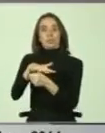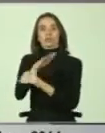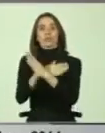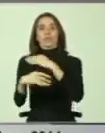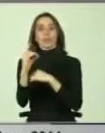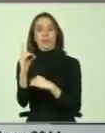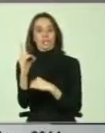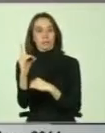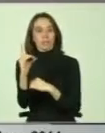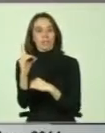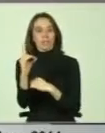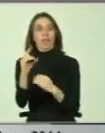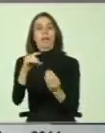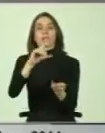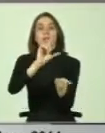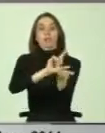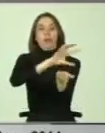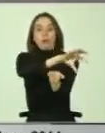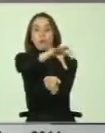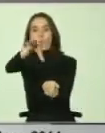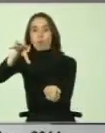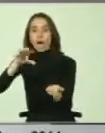en zonas de emergencia.